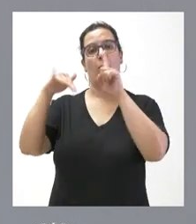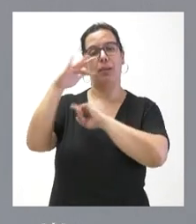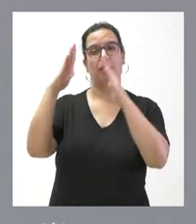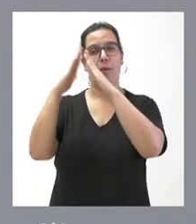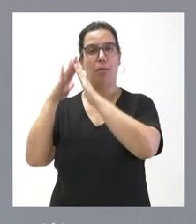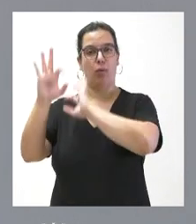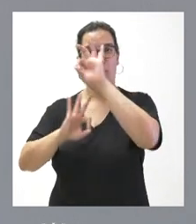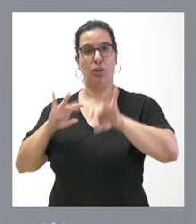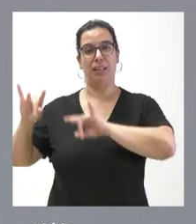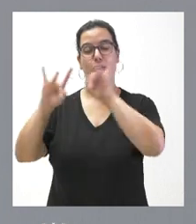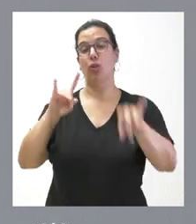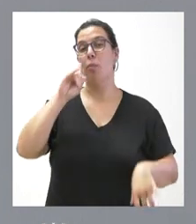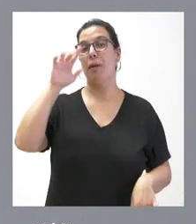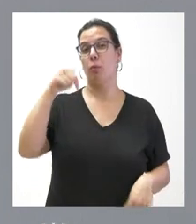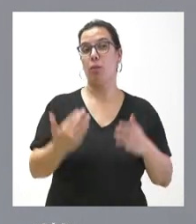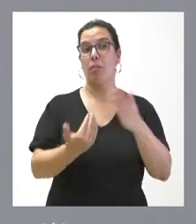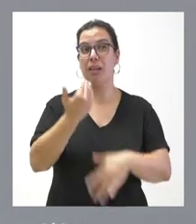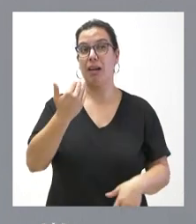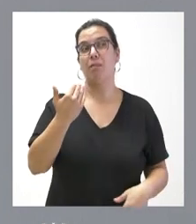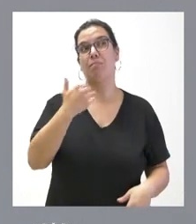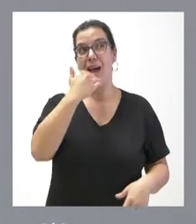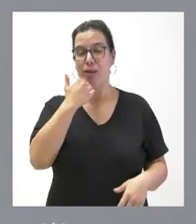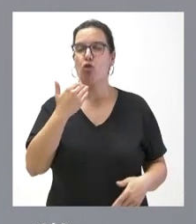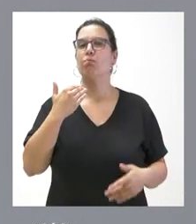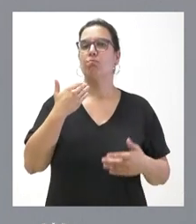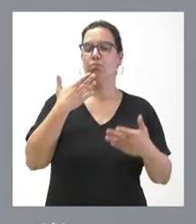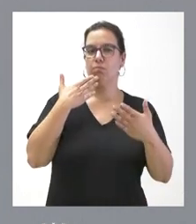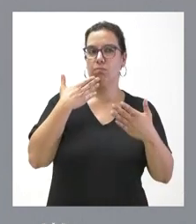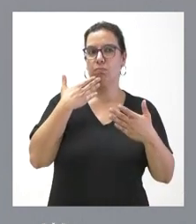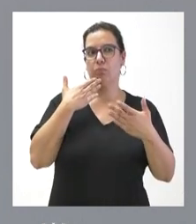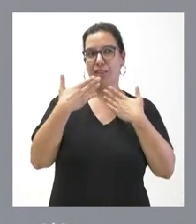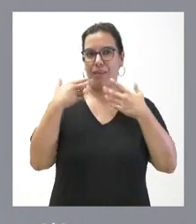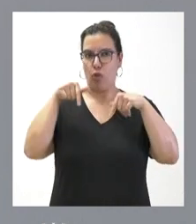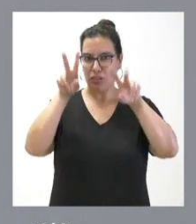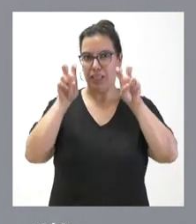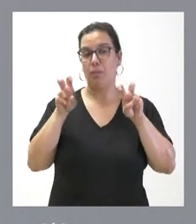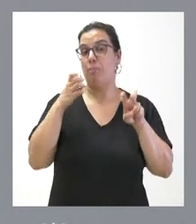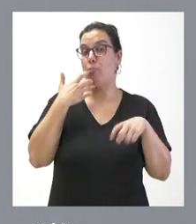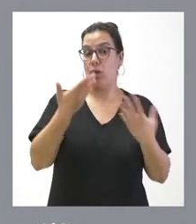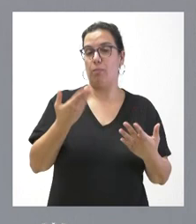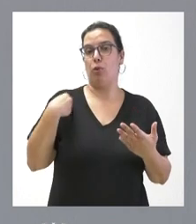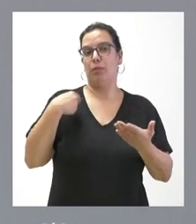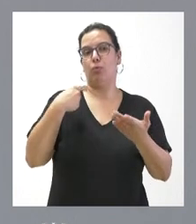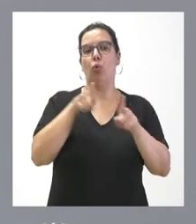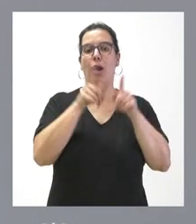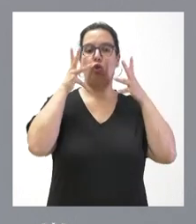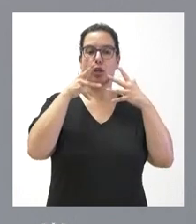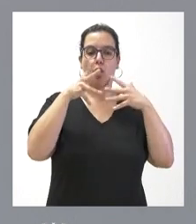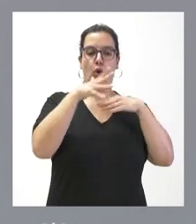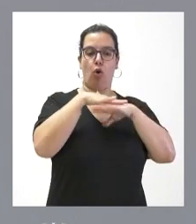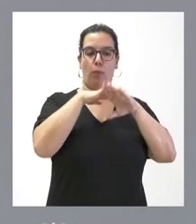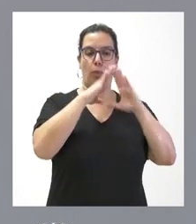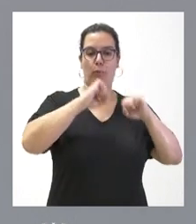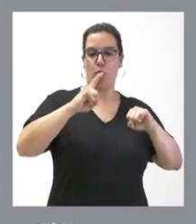Creo que esta mañana hemos hecho algunas notas desde la Junta de Castilla y León. Una es esta, que es una nota fuera del Consejo de Gobierno, pero a mejor se la hemos